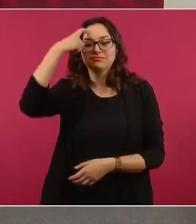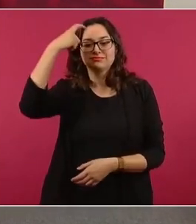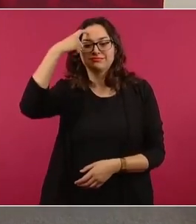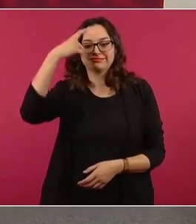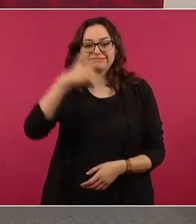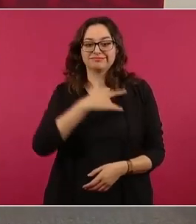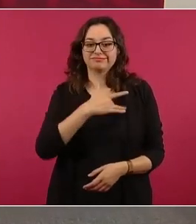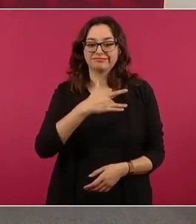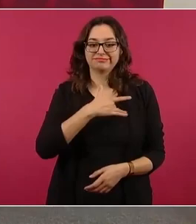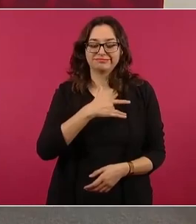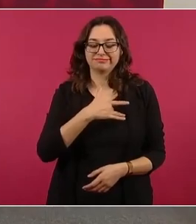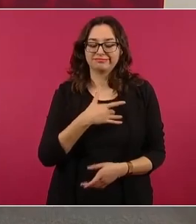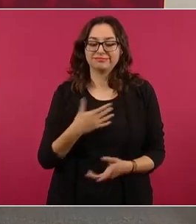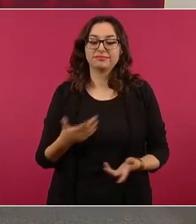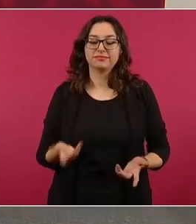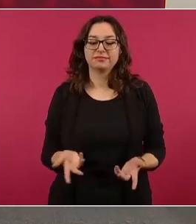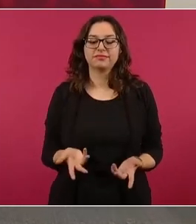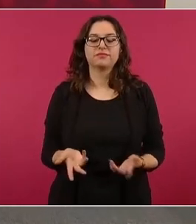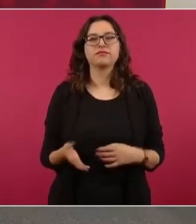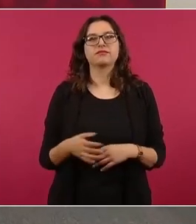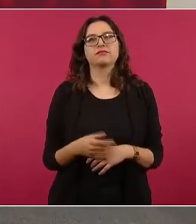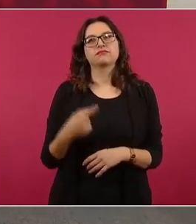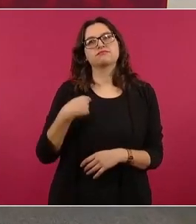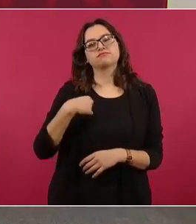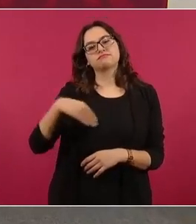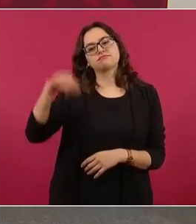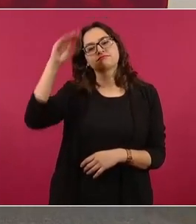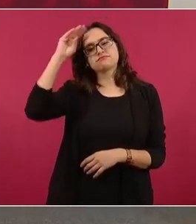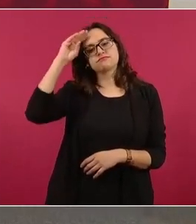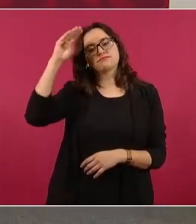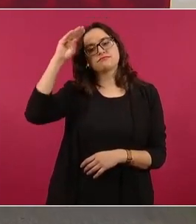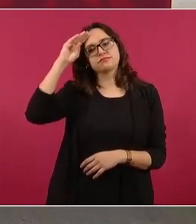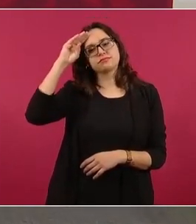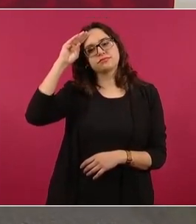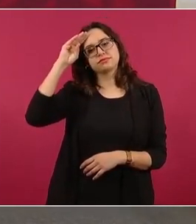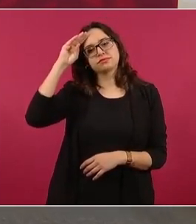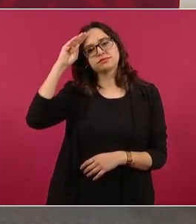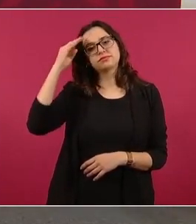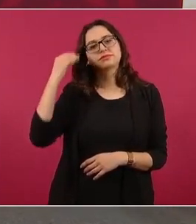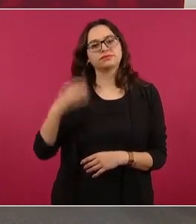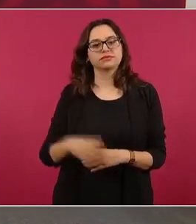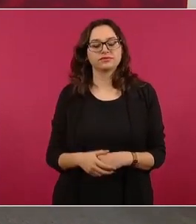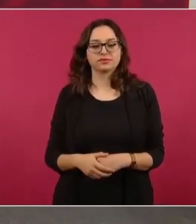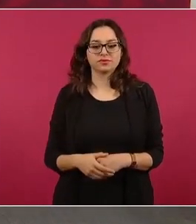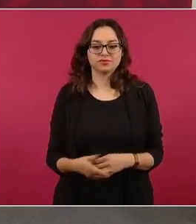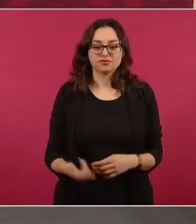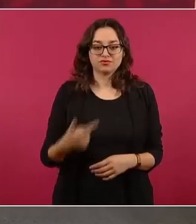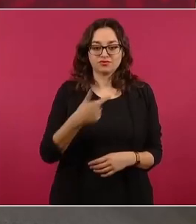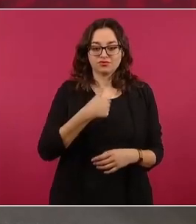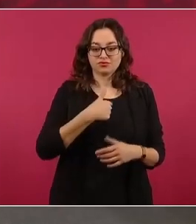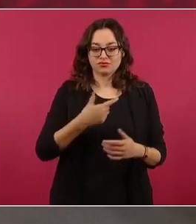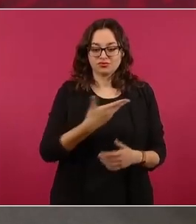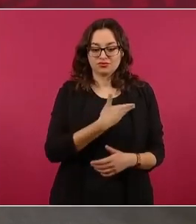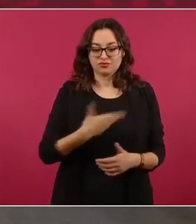Pensé que mis adversarios iban a poner felices,